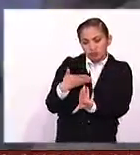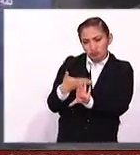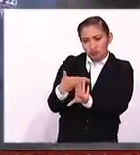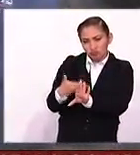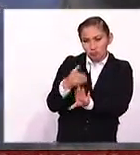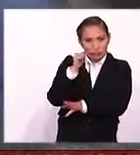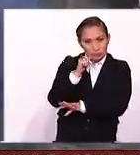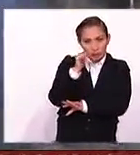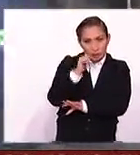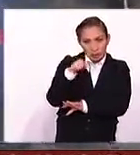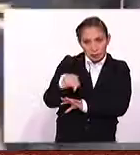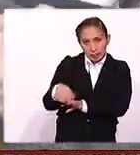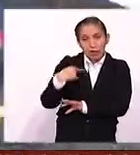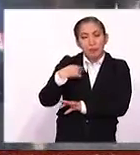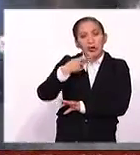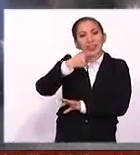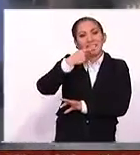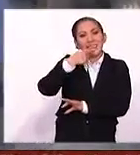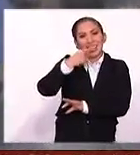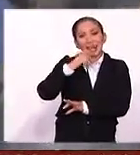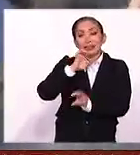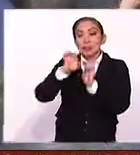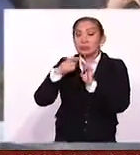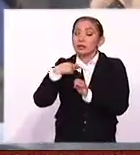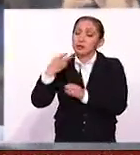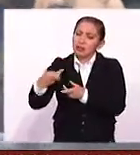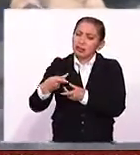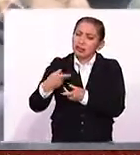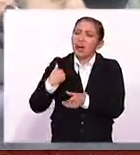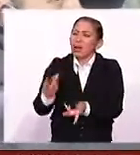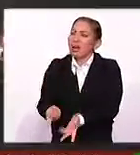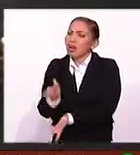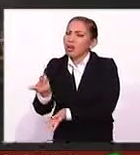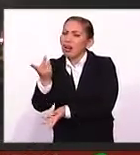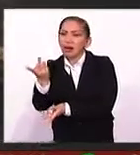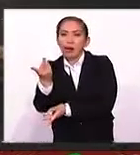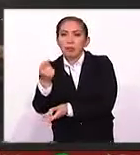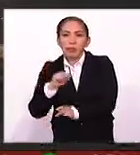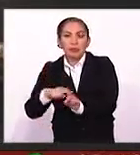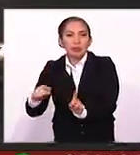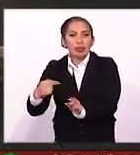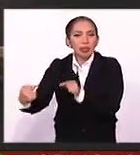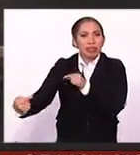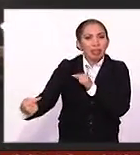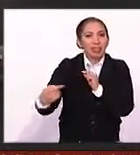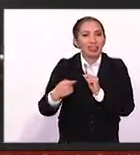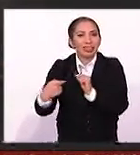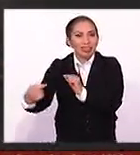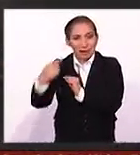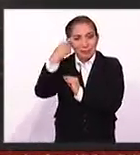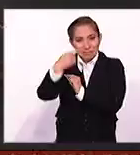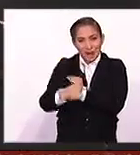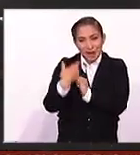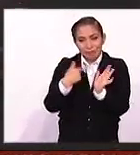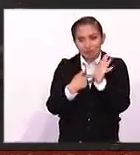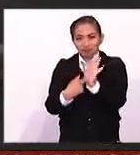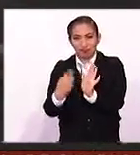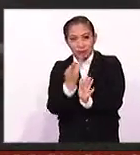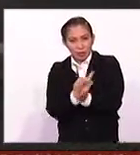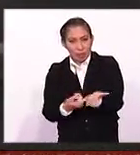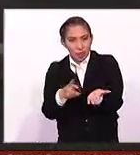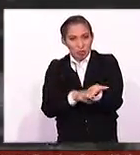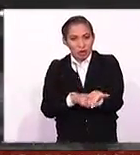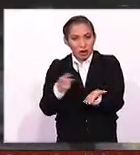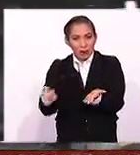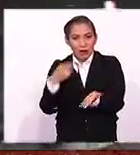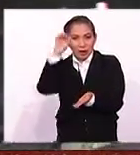donde usualmente a lo que comenta tu entrevistado lo confrontas con un contrapunto para, obviamente, ofrecer las dos caras de